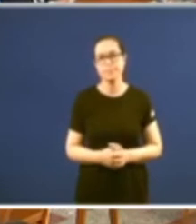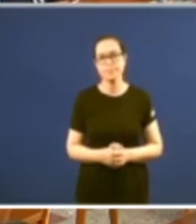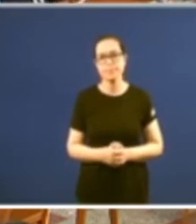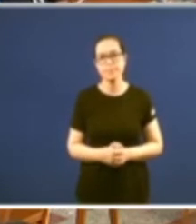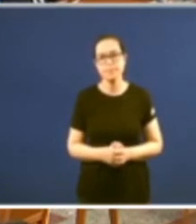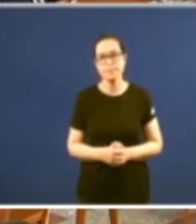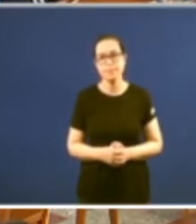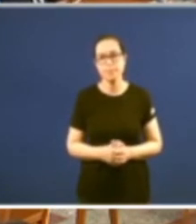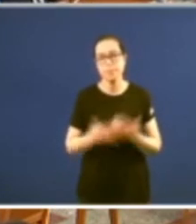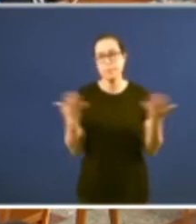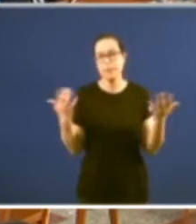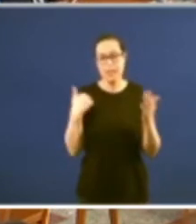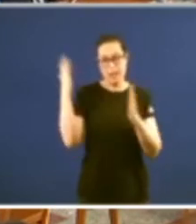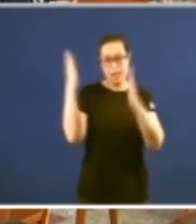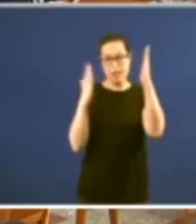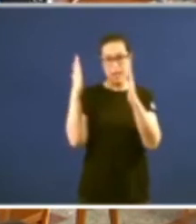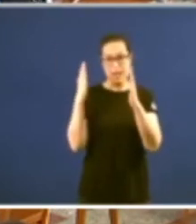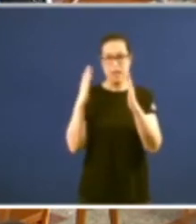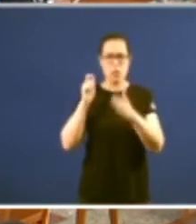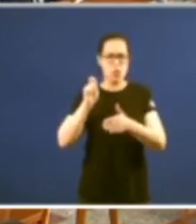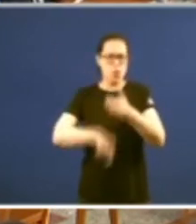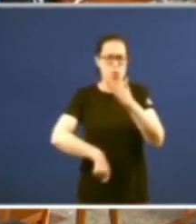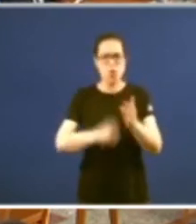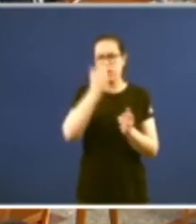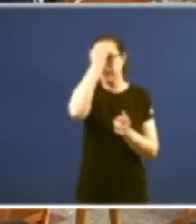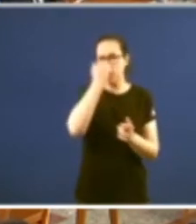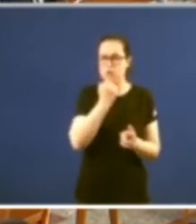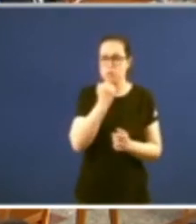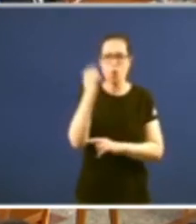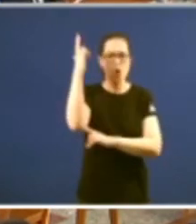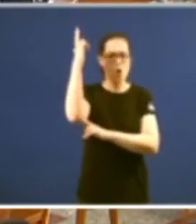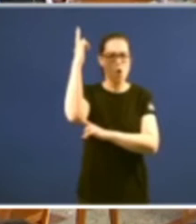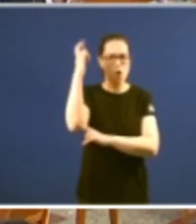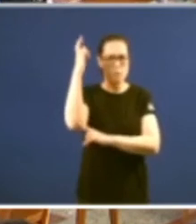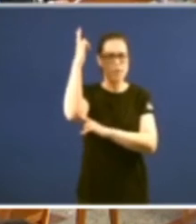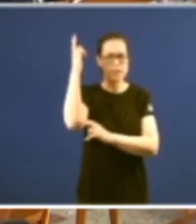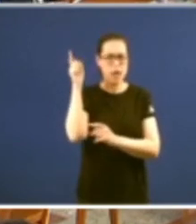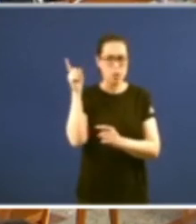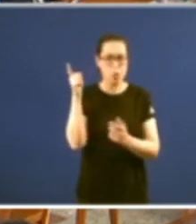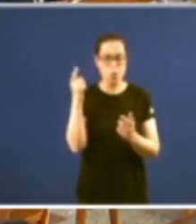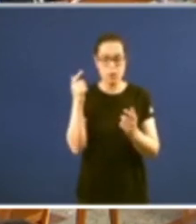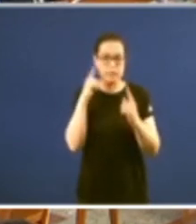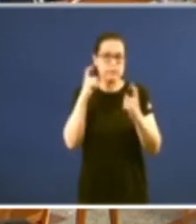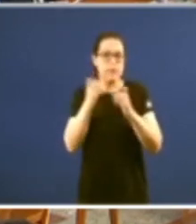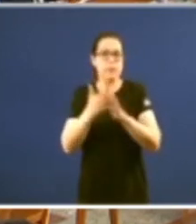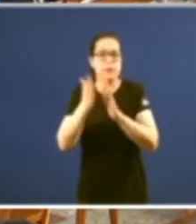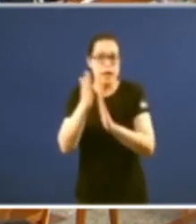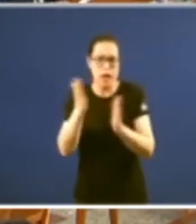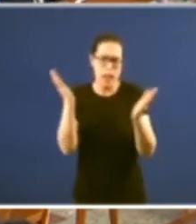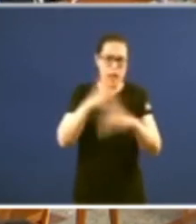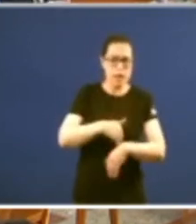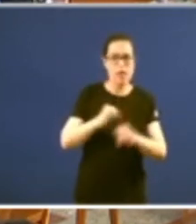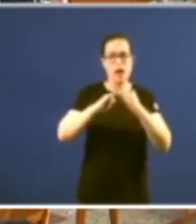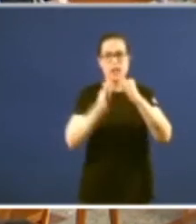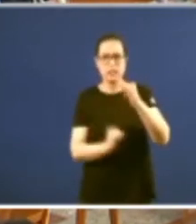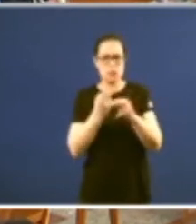os tempos eran duros terrorismo golpe de estado que ao final intentouse crise política